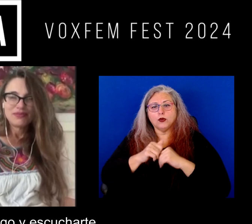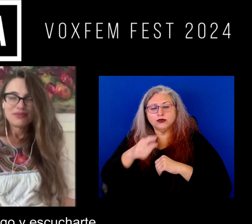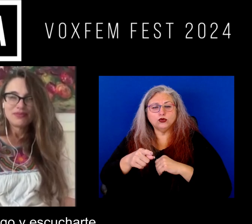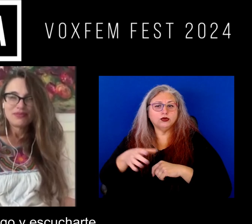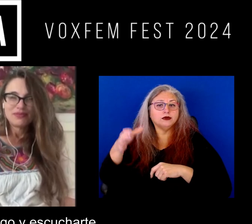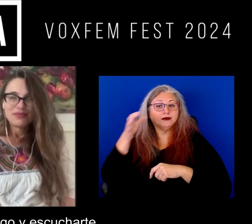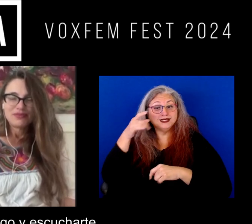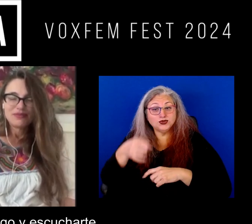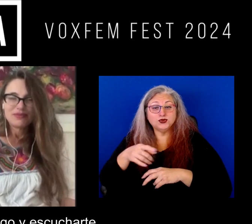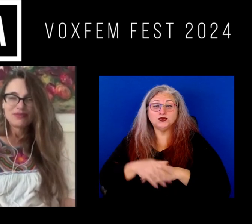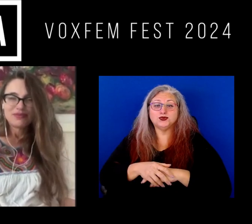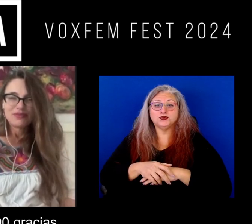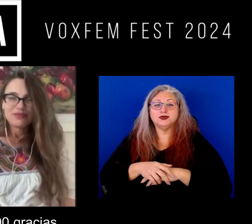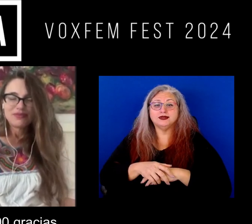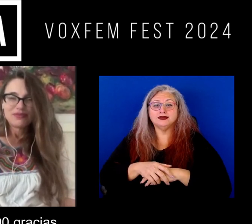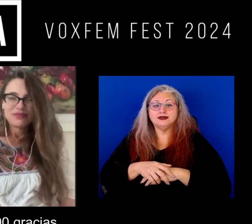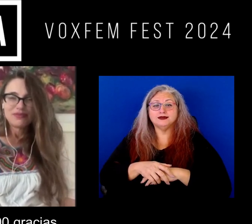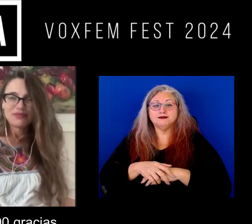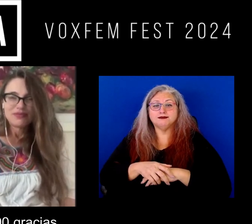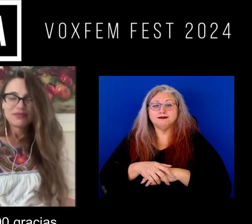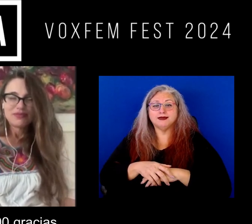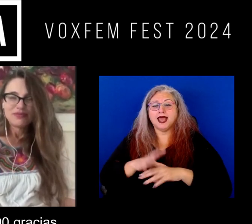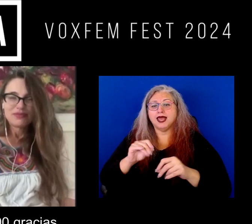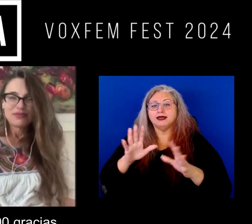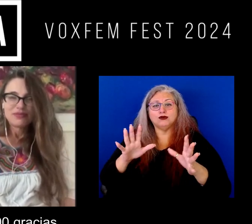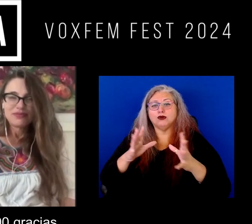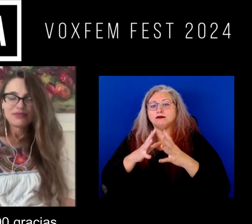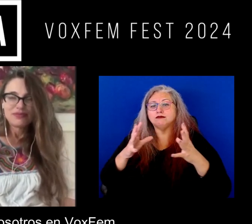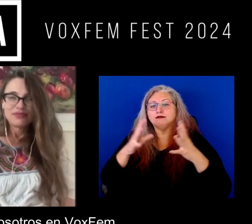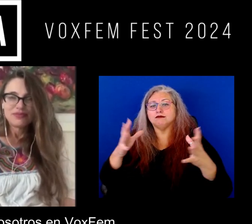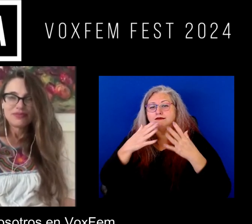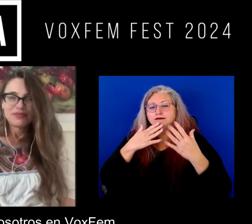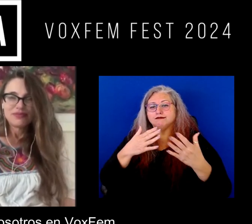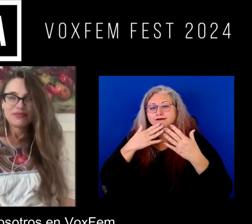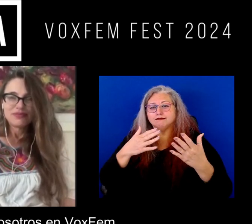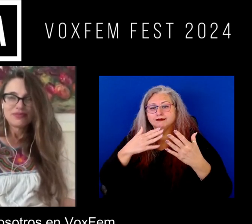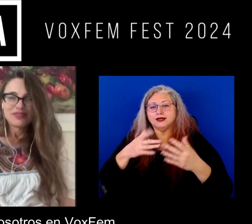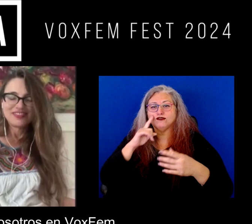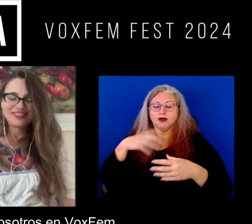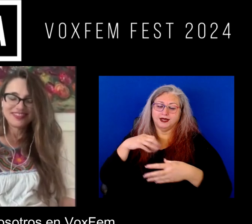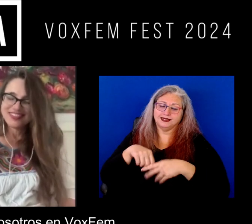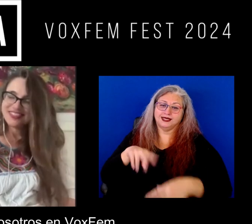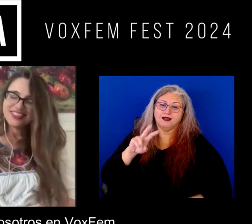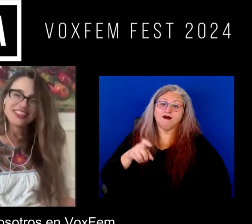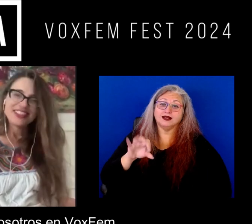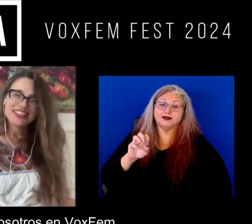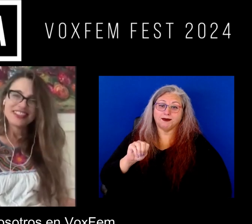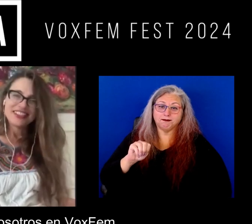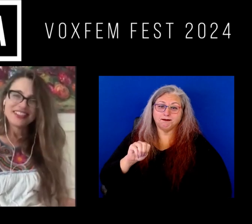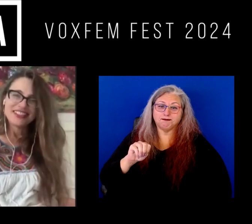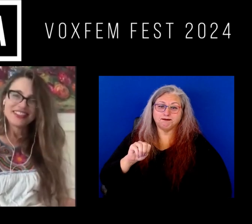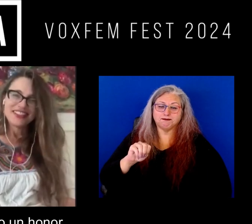contigo y escucharte y mil gracias por estar con nosotros en VoxFam